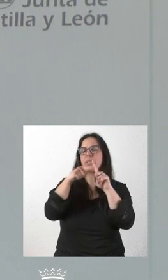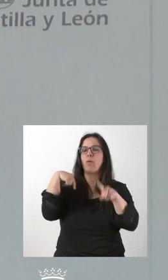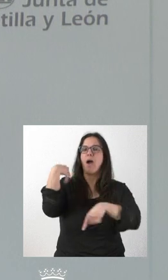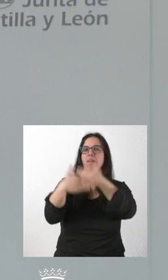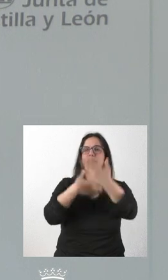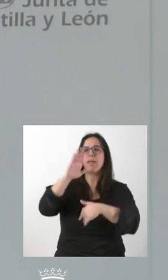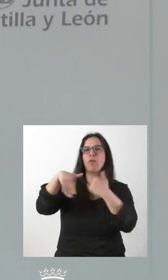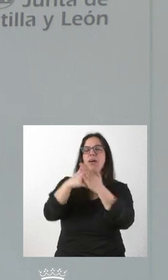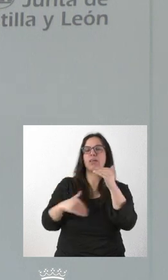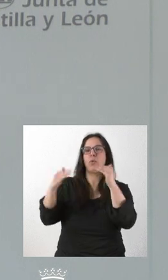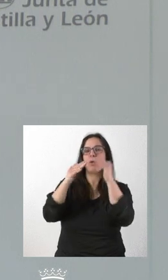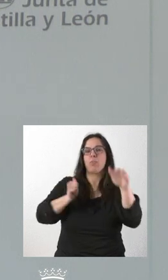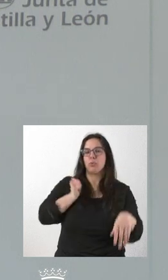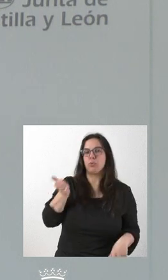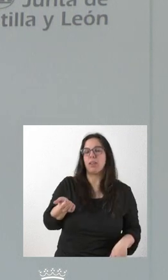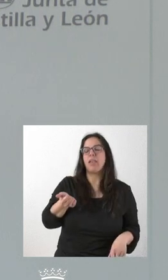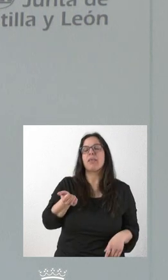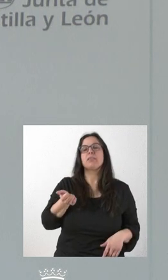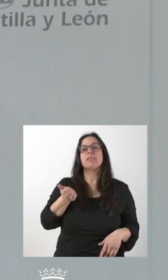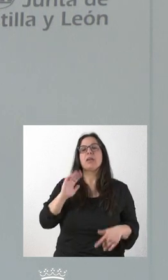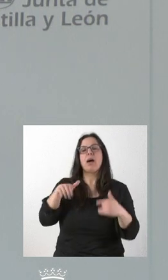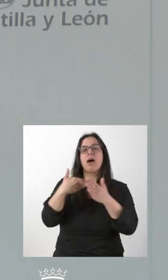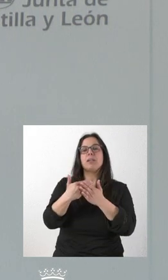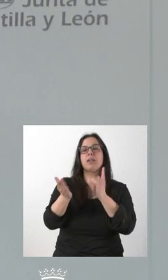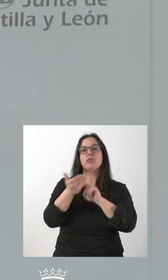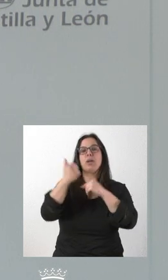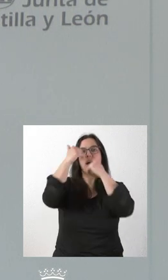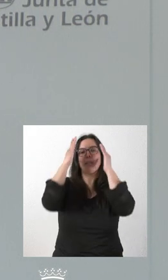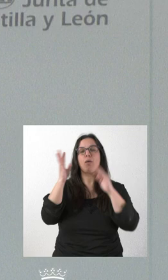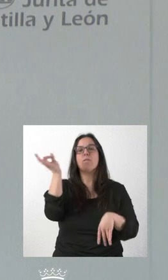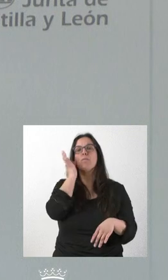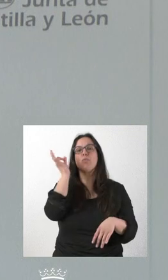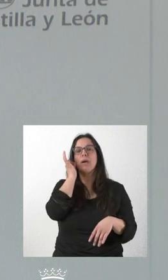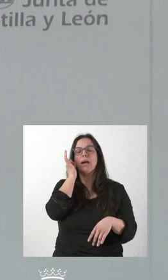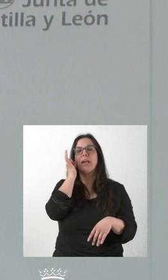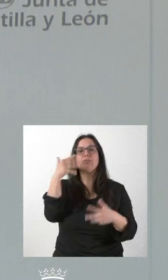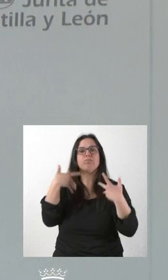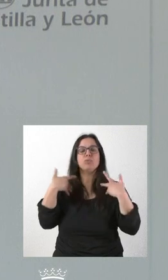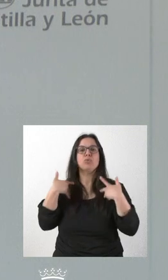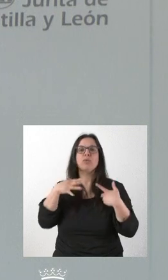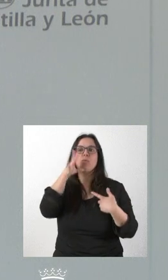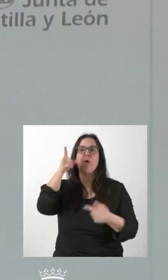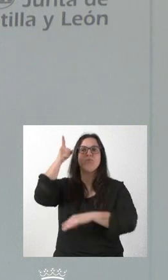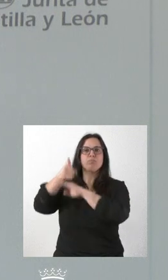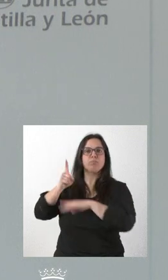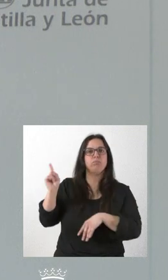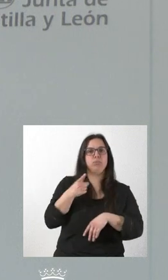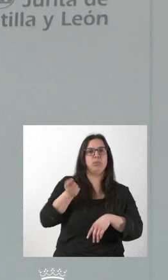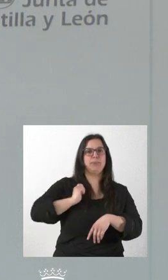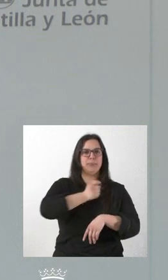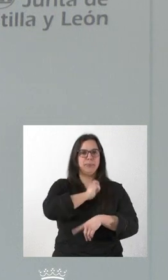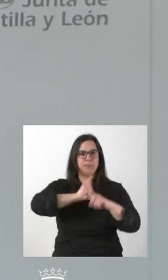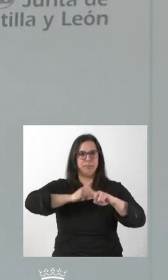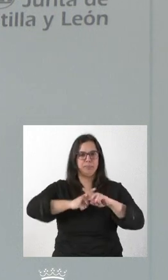hacia la igualdad de oportunidades y hacia la atención de las mujeres que han sido objeto de trata con fines de explotación